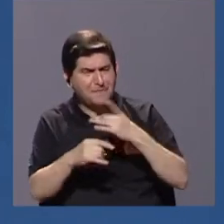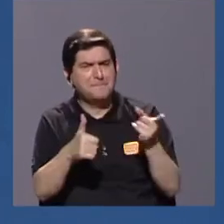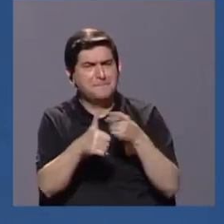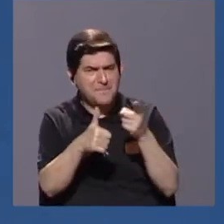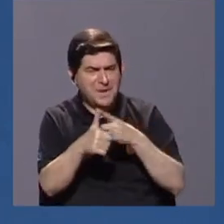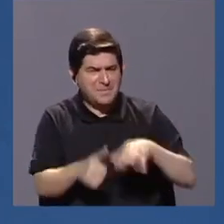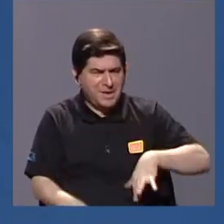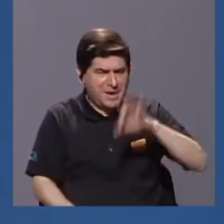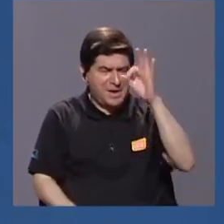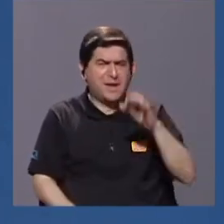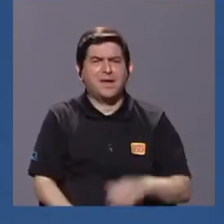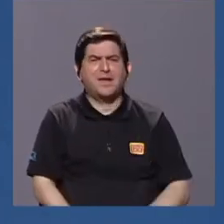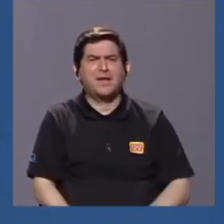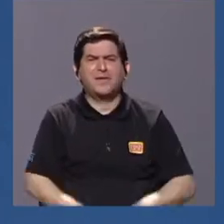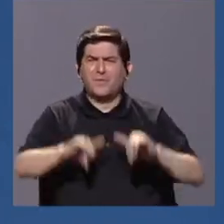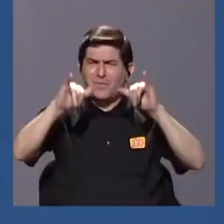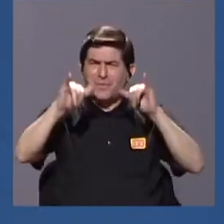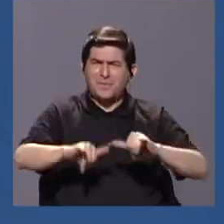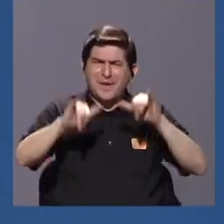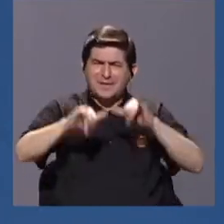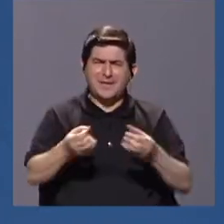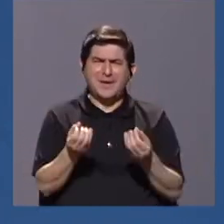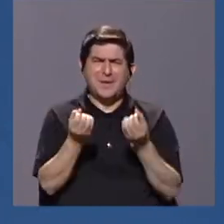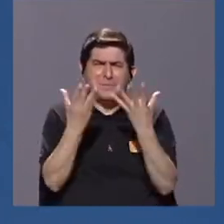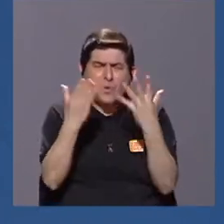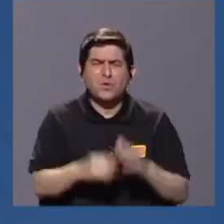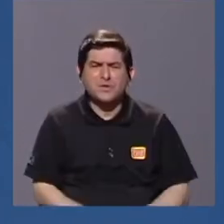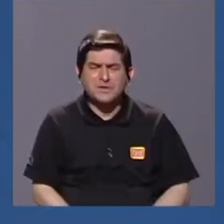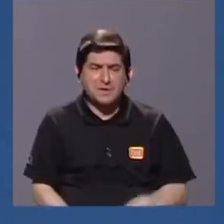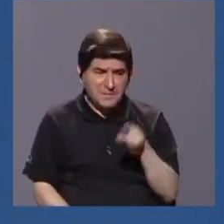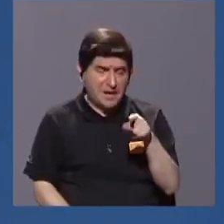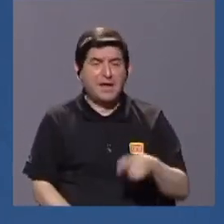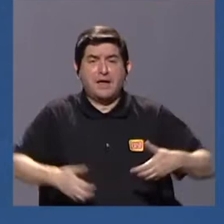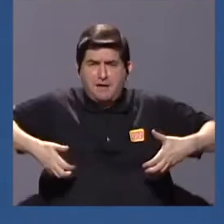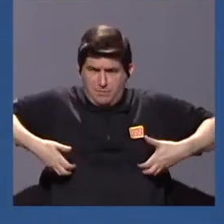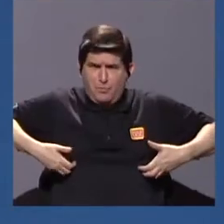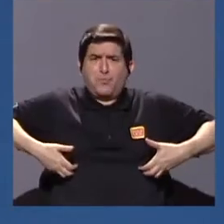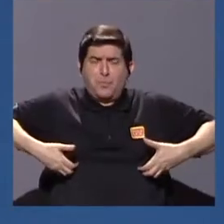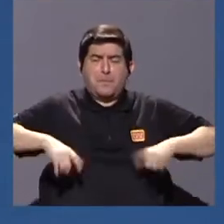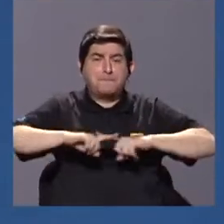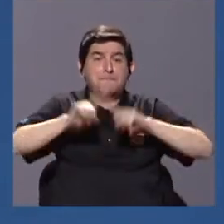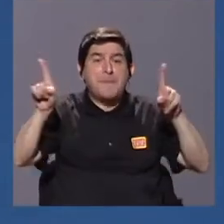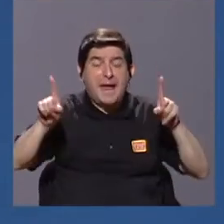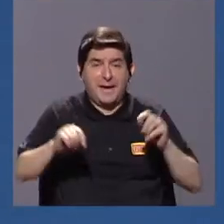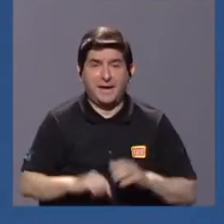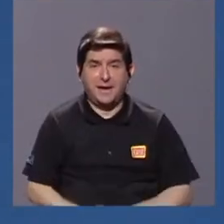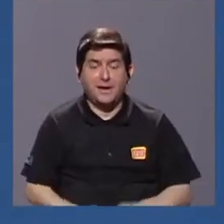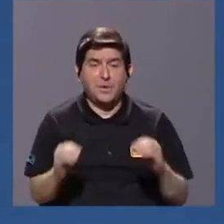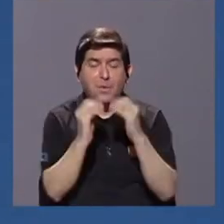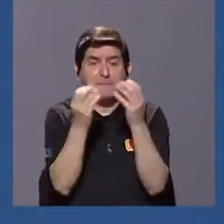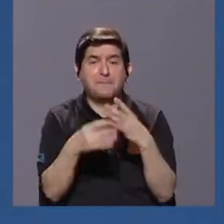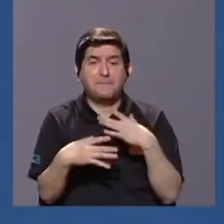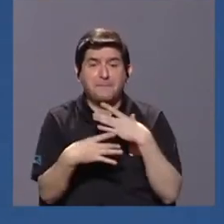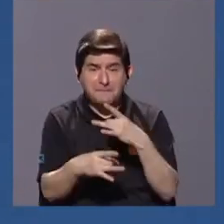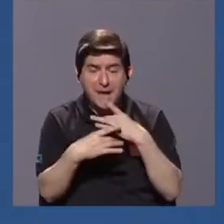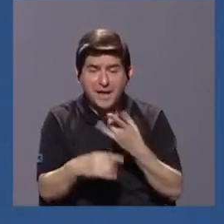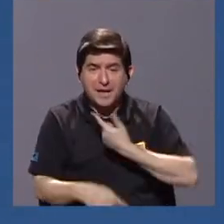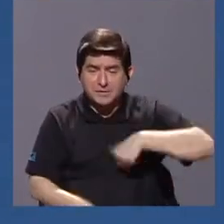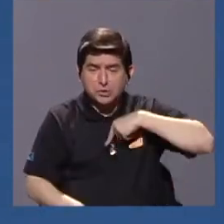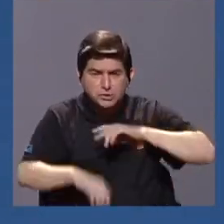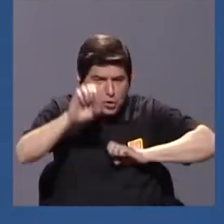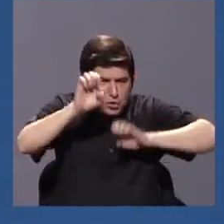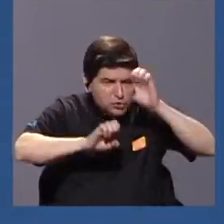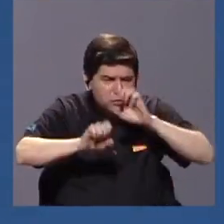primero encontramos altas prevalencias de parvovirus en estos primates. Pero lo más interesante es que cuando nosotros